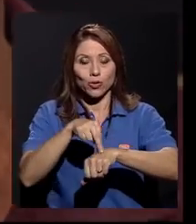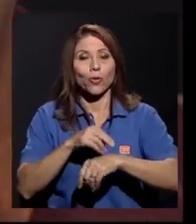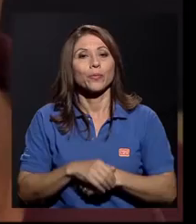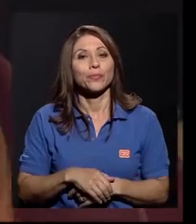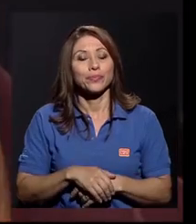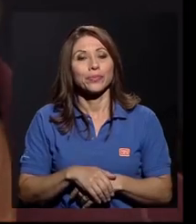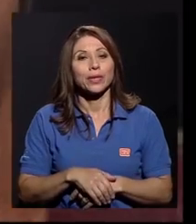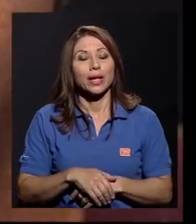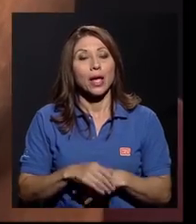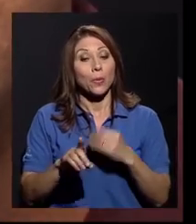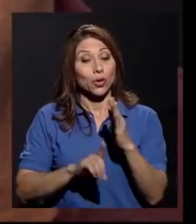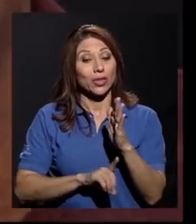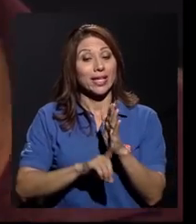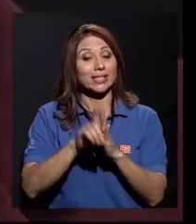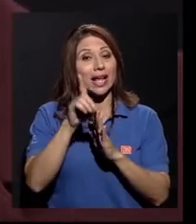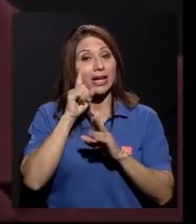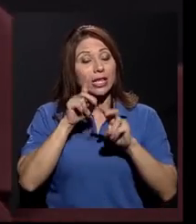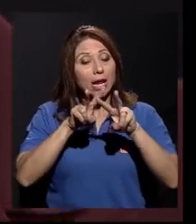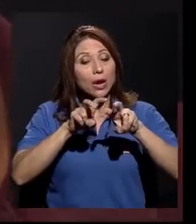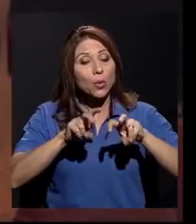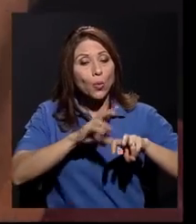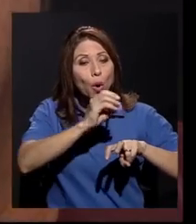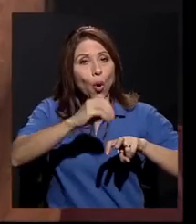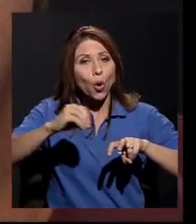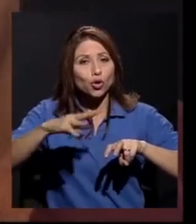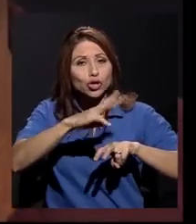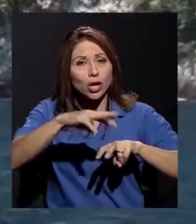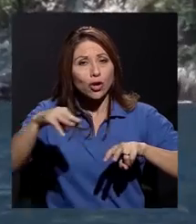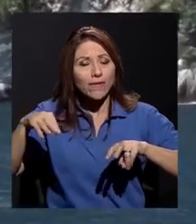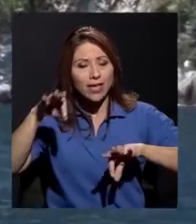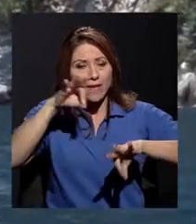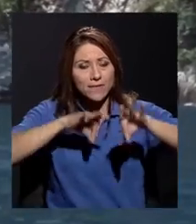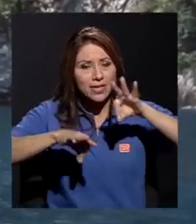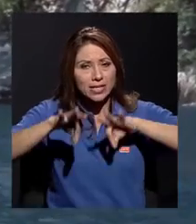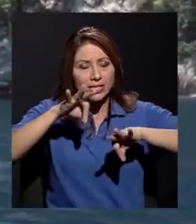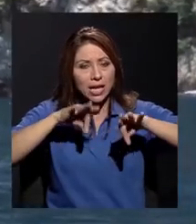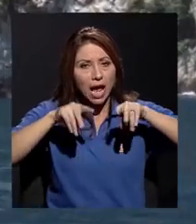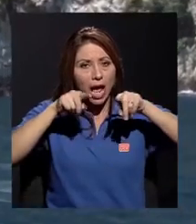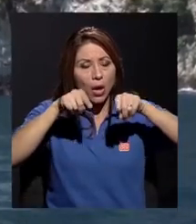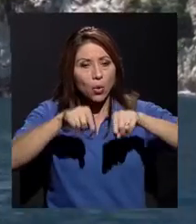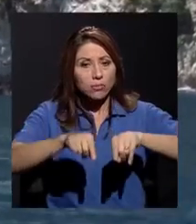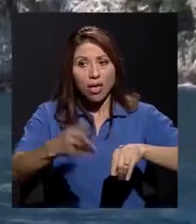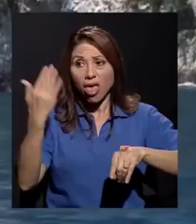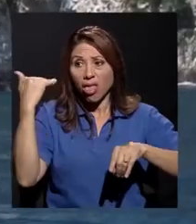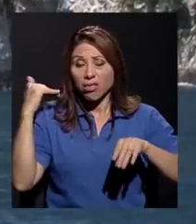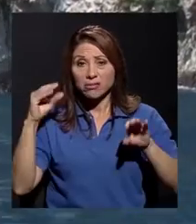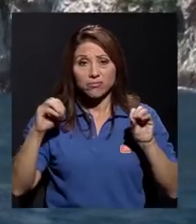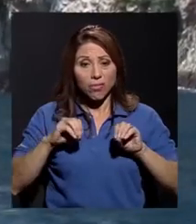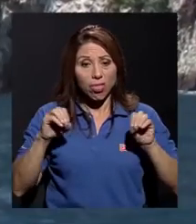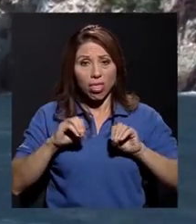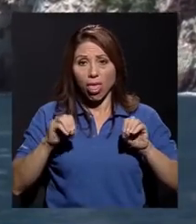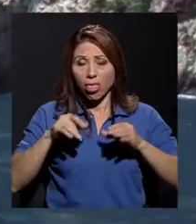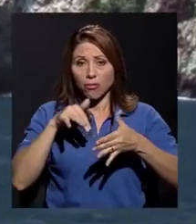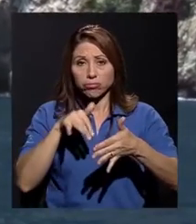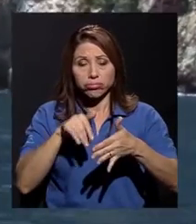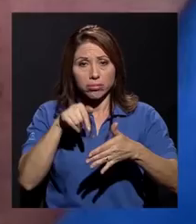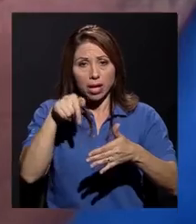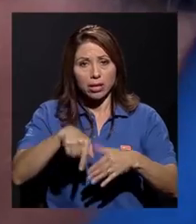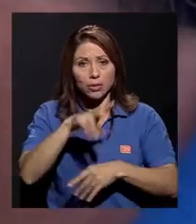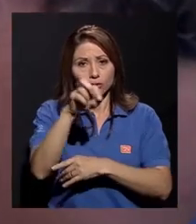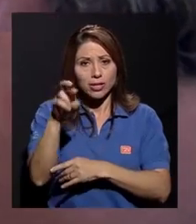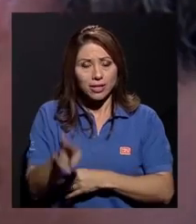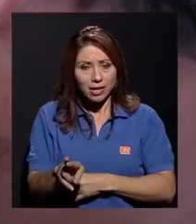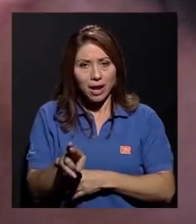Desarrollar la oceanografía física, un campo totalmente virgen en Costa Rica, me ha